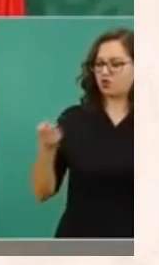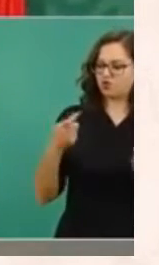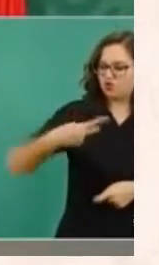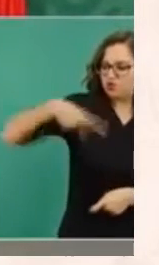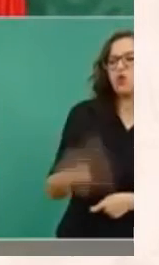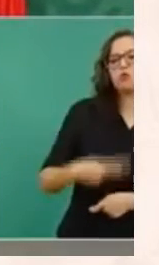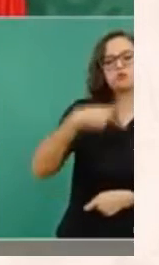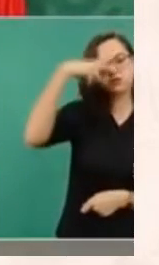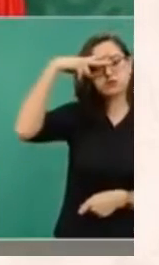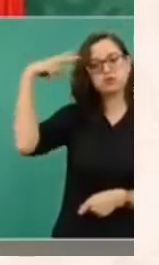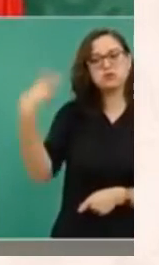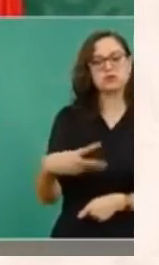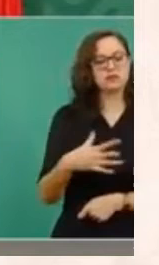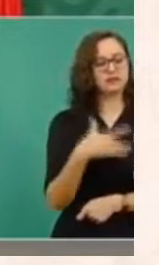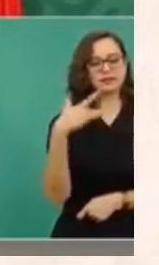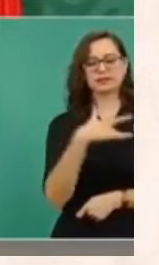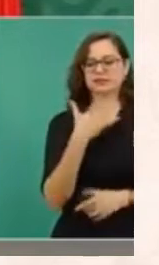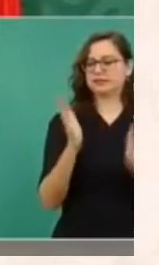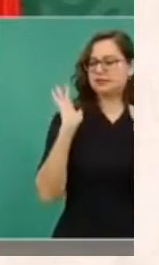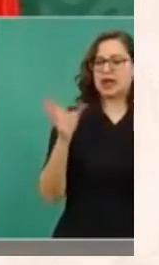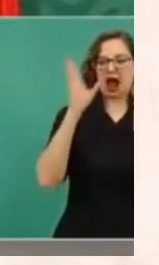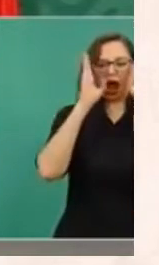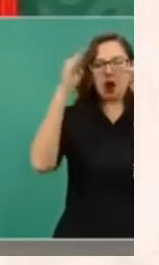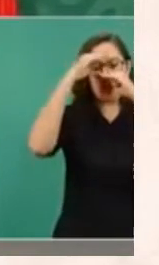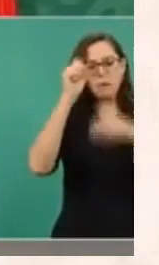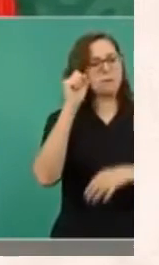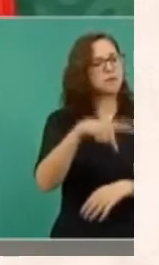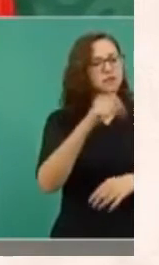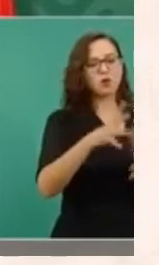la amenaza del conservadurismo,